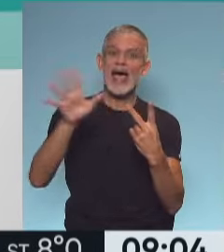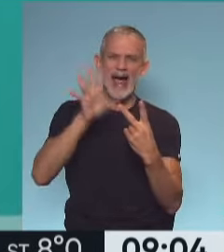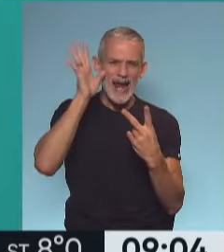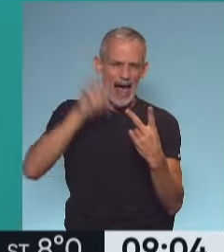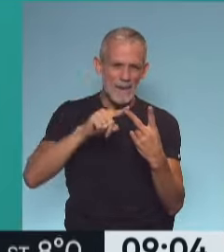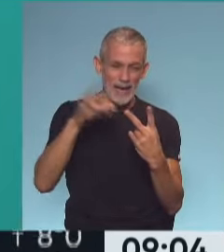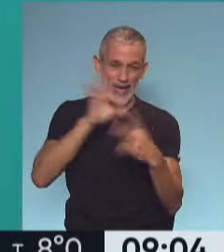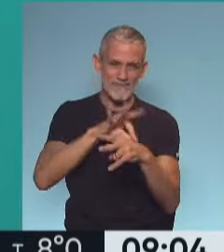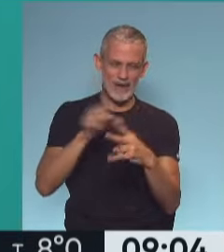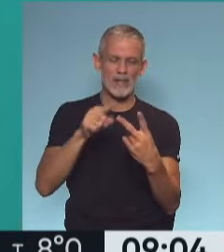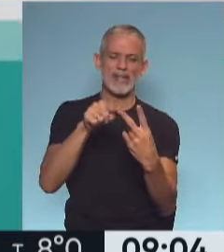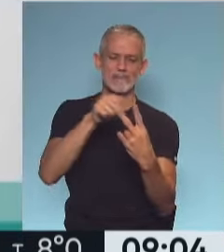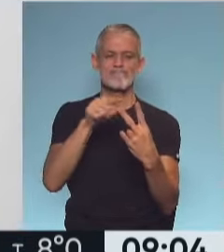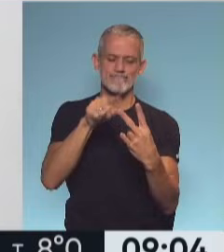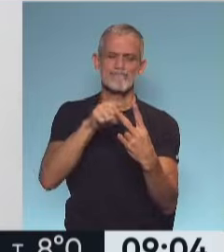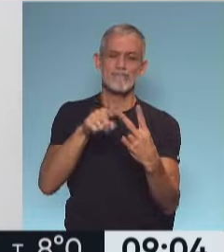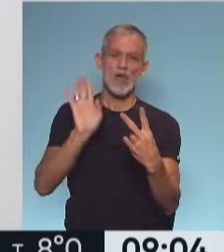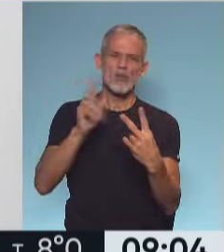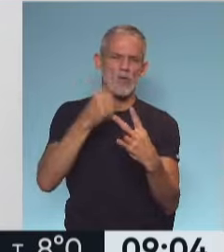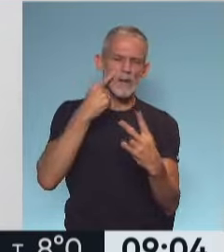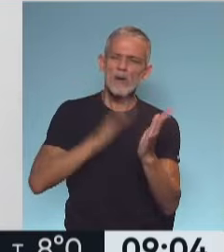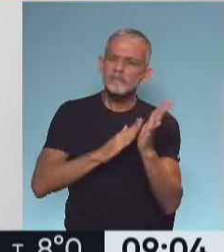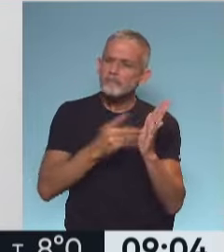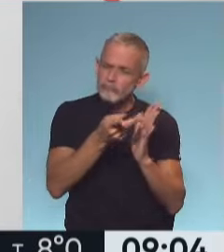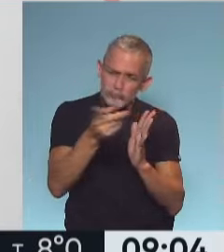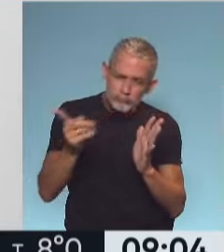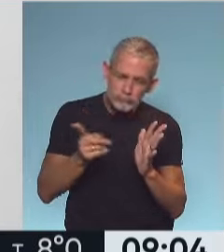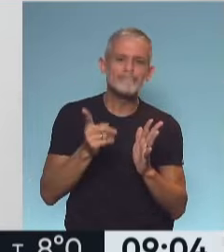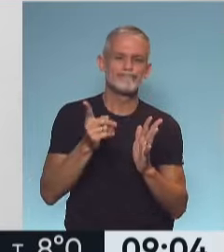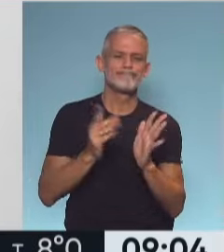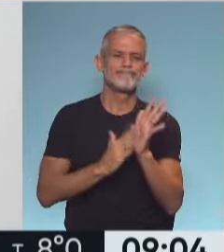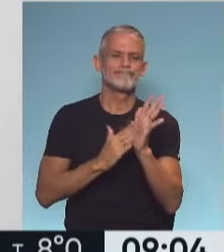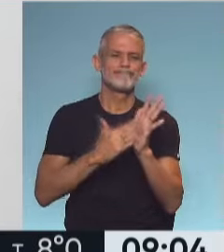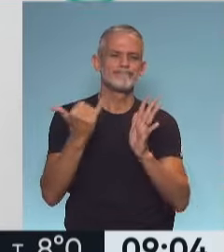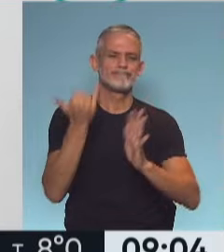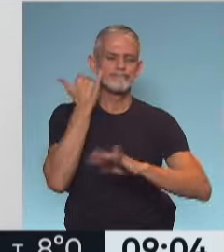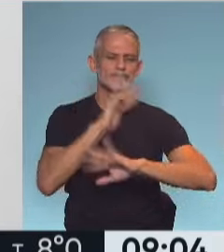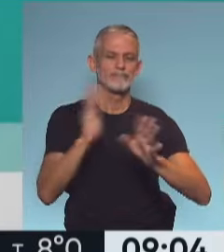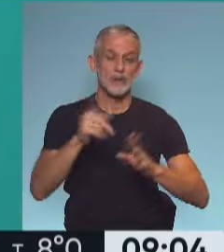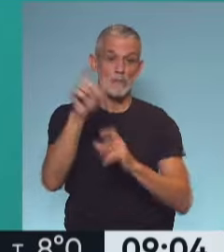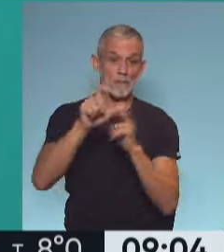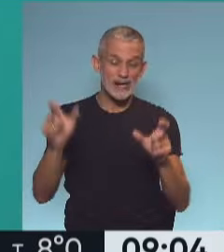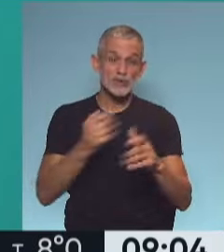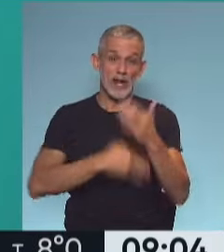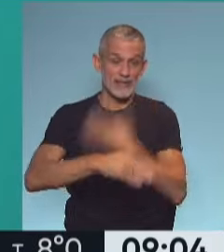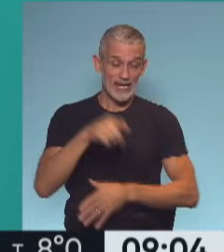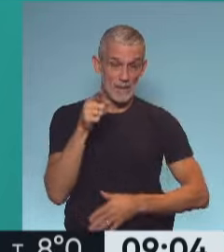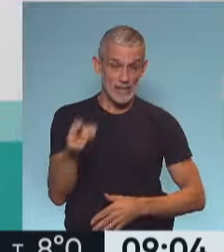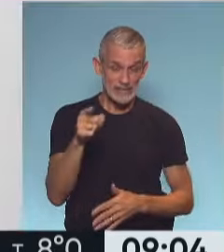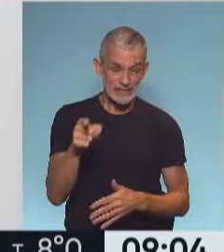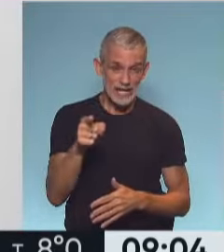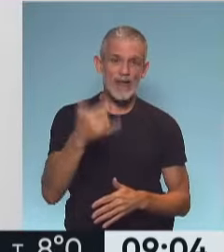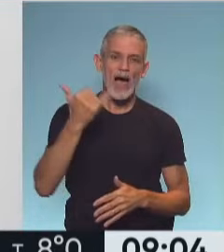enfermedad. Por lo tanto, las evidencias científicas empezaron a demostrar que las personas con discapacidad